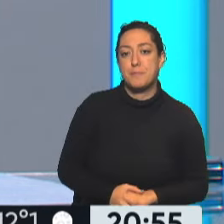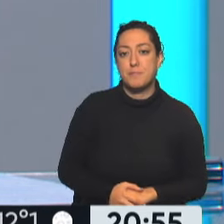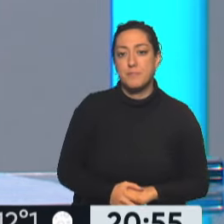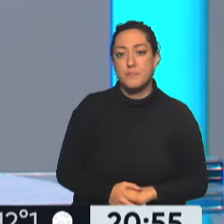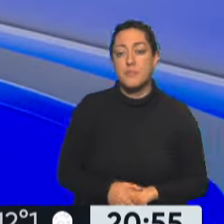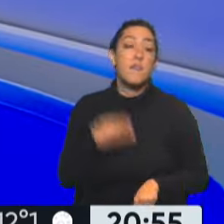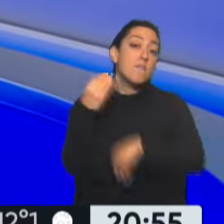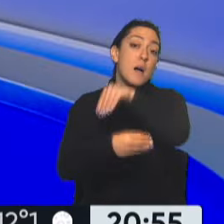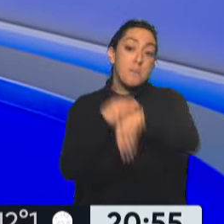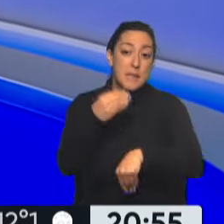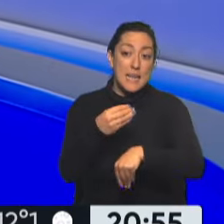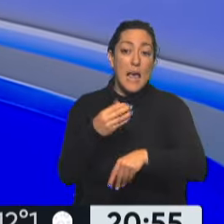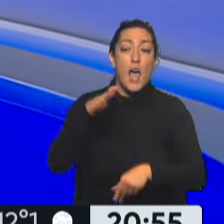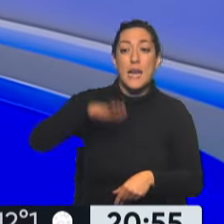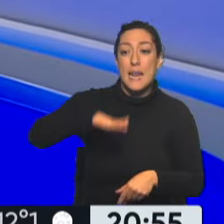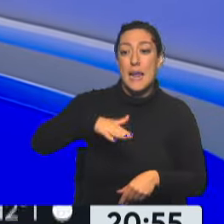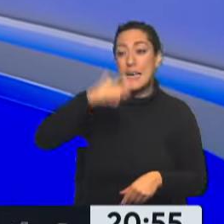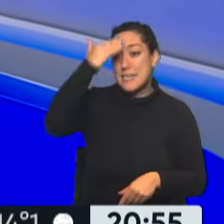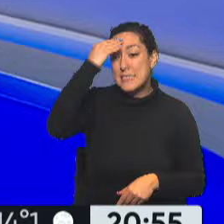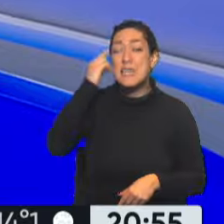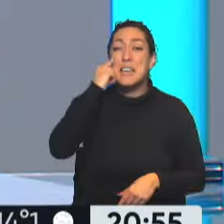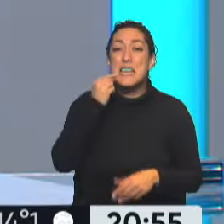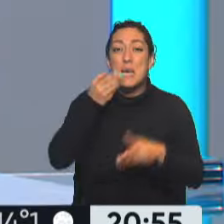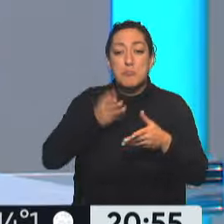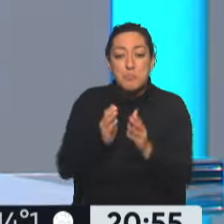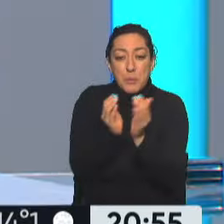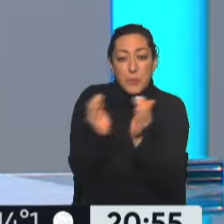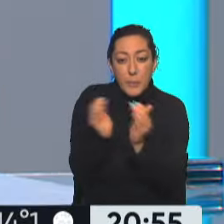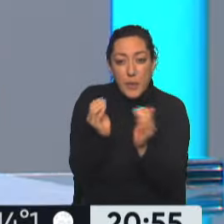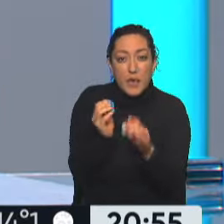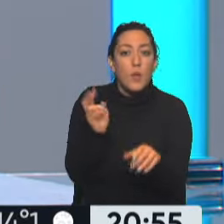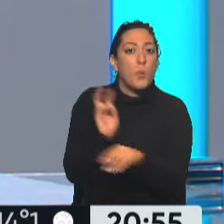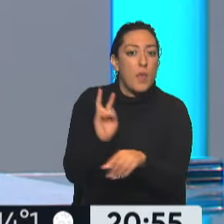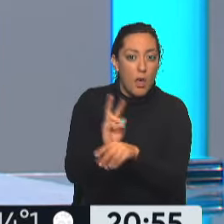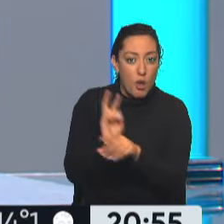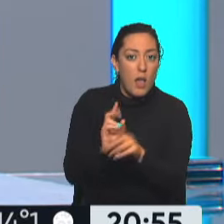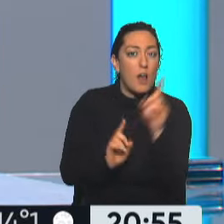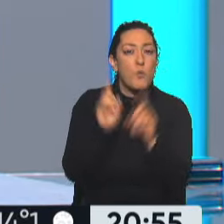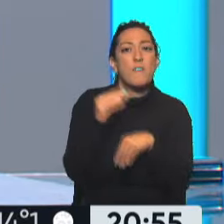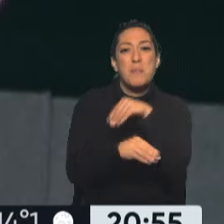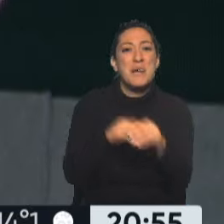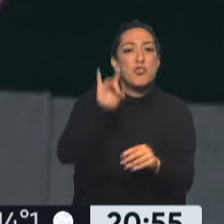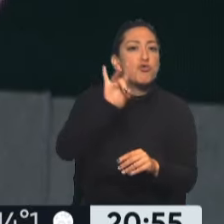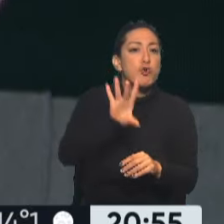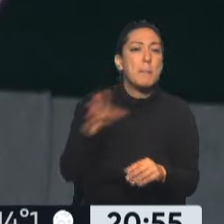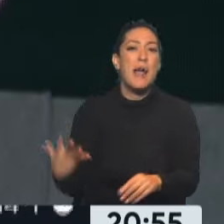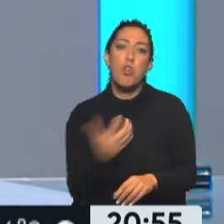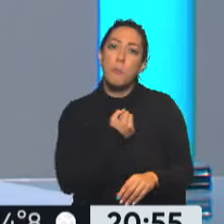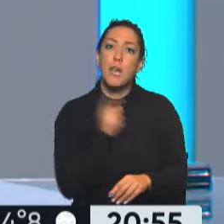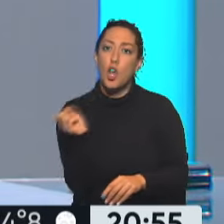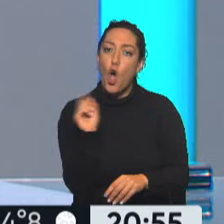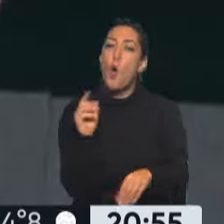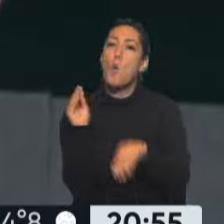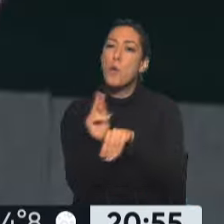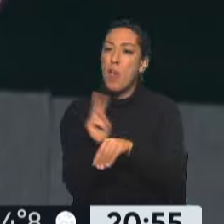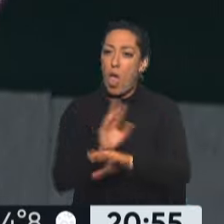Una familia le dan a una niña de 15 días, una nena de 15 días para cuidadora. Viste que hay familias que son cuidadores, que no son adoptantes, son cuidadores. Son